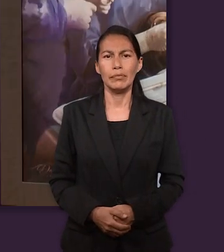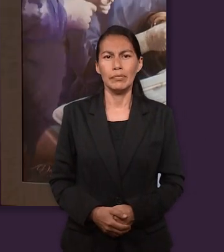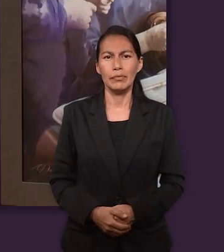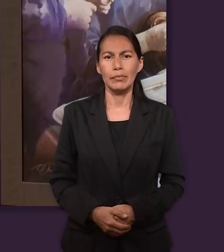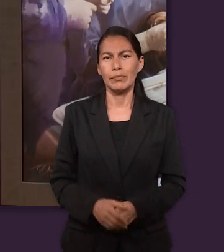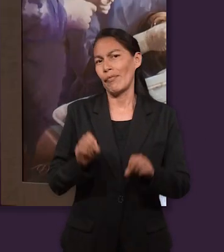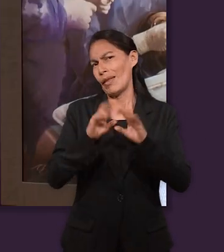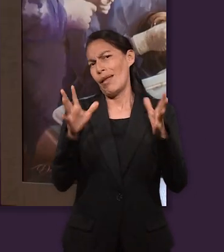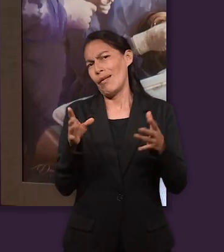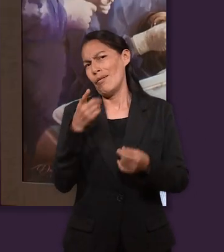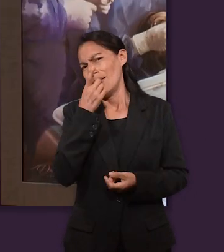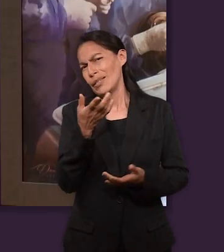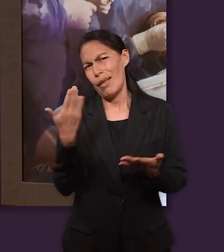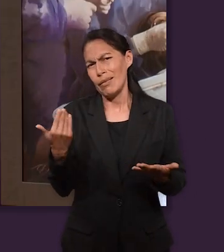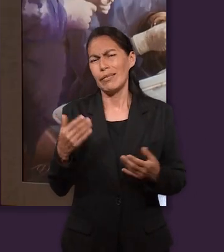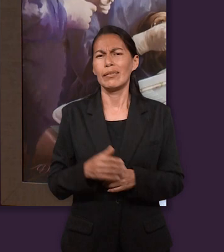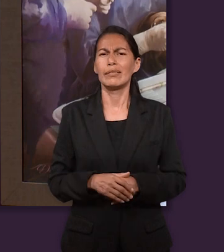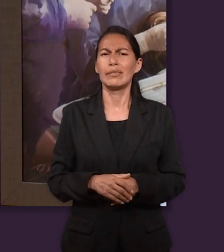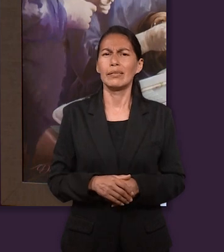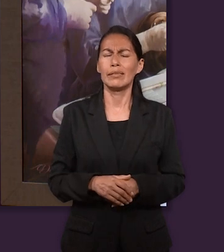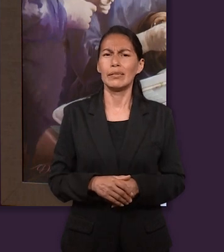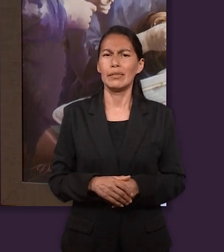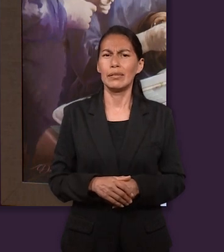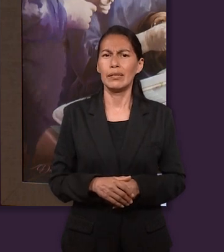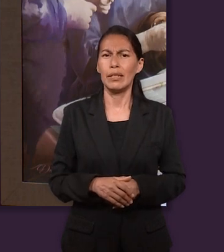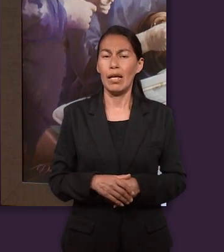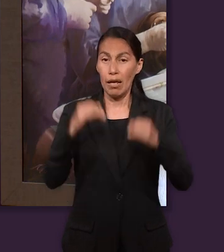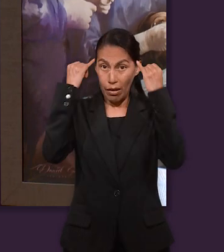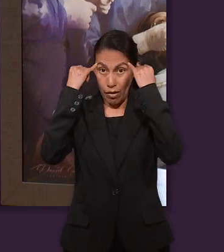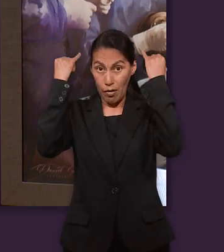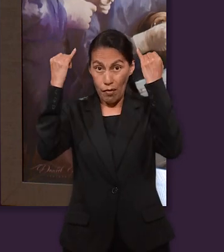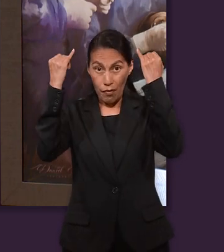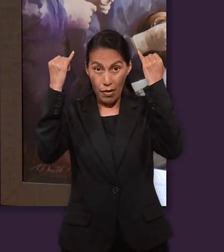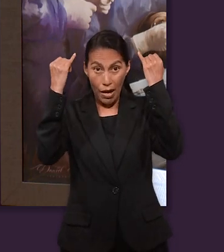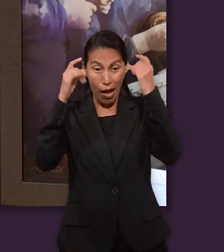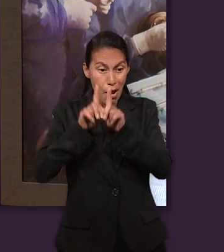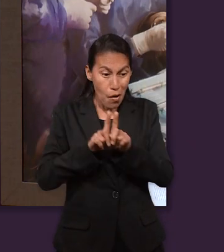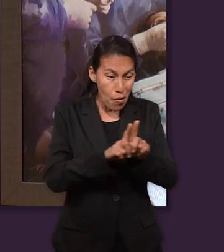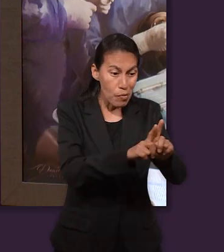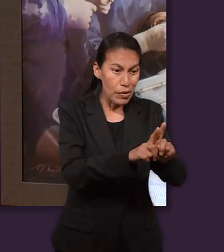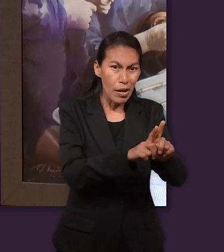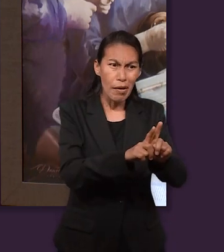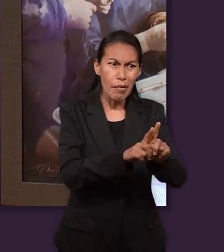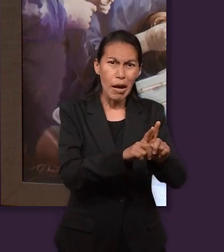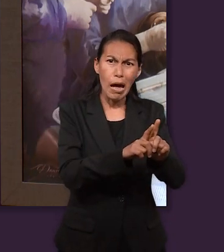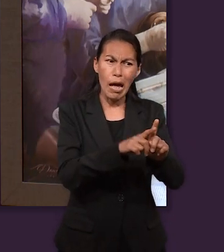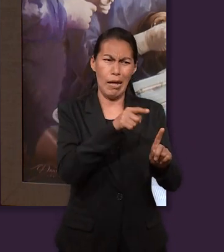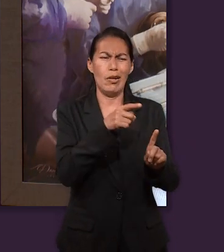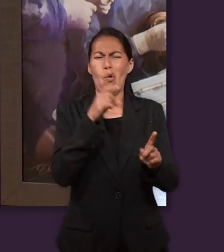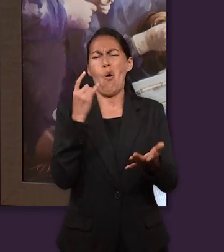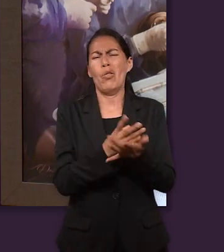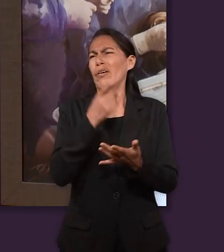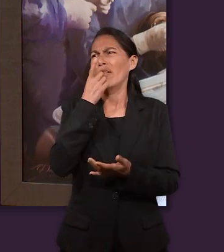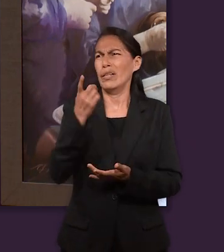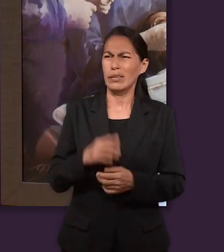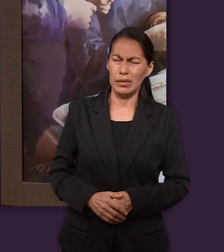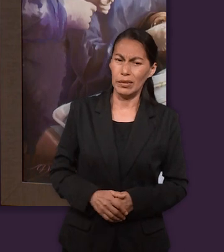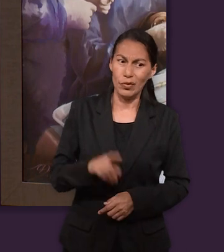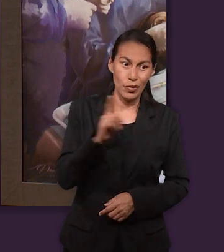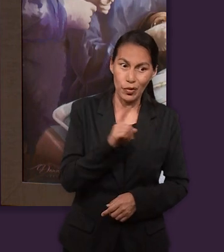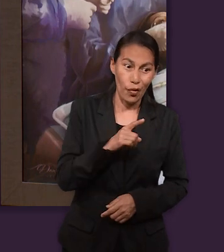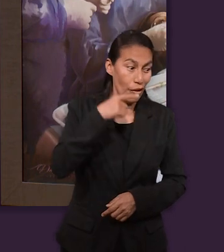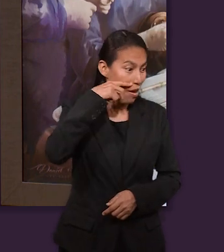solamente estaba Jehová con José y José lo sabía, sino que la gente lo miraba, como le dice el texto.